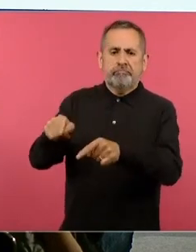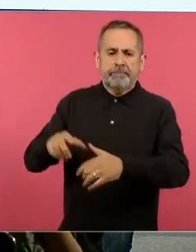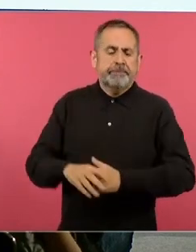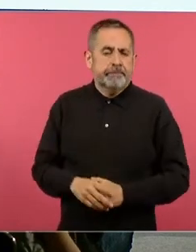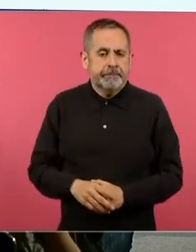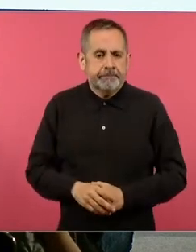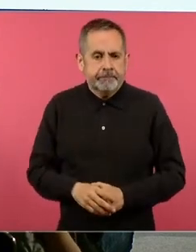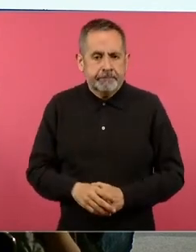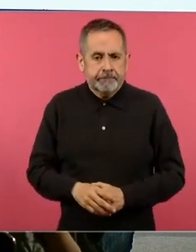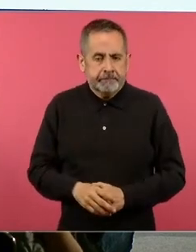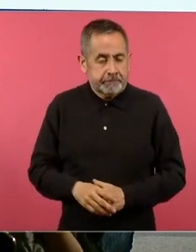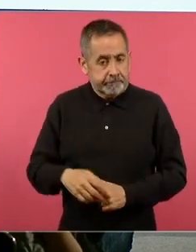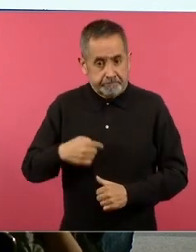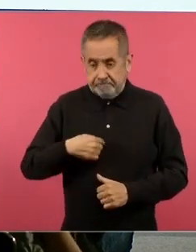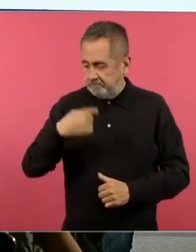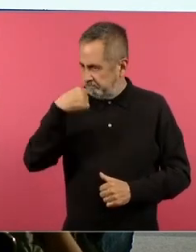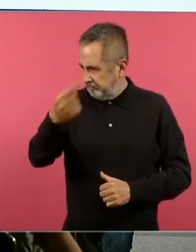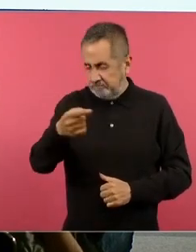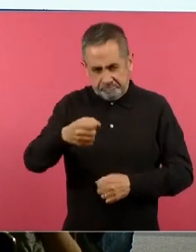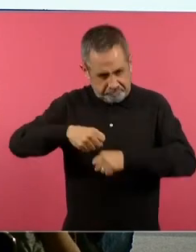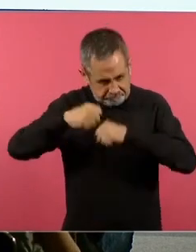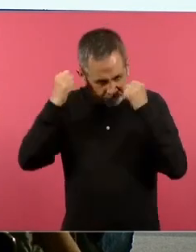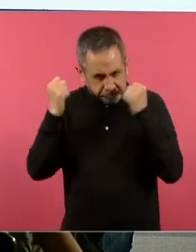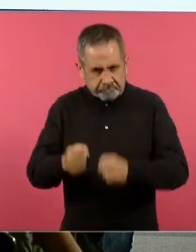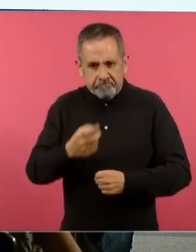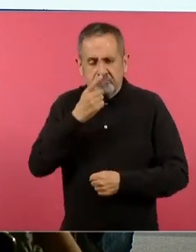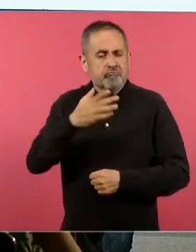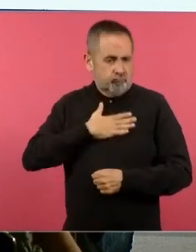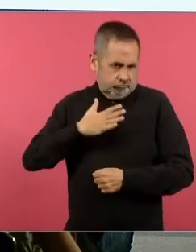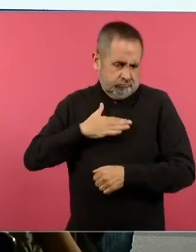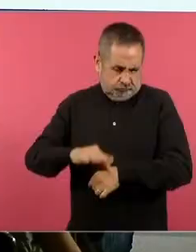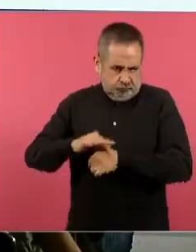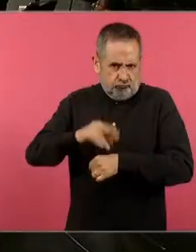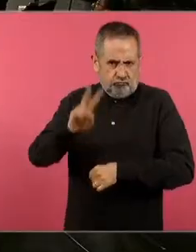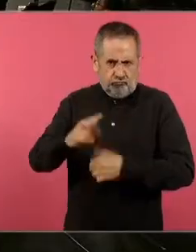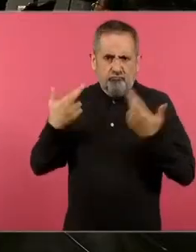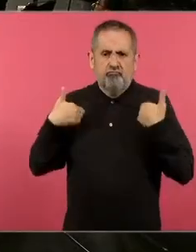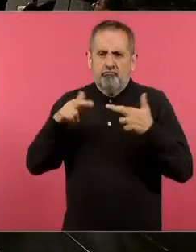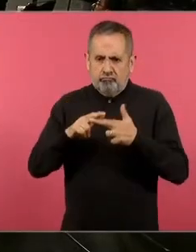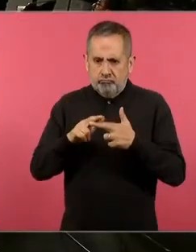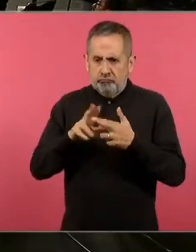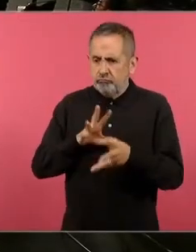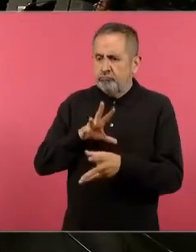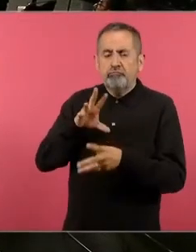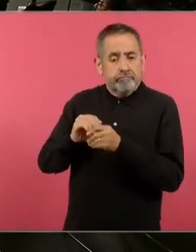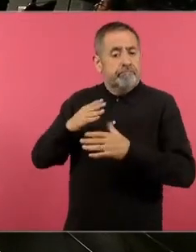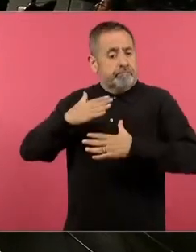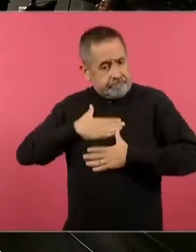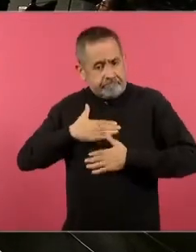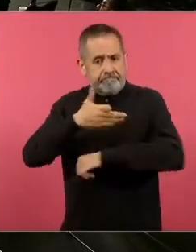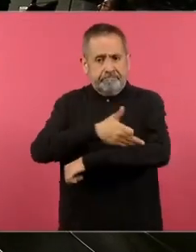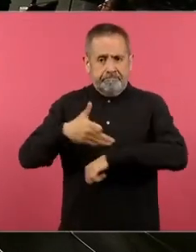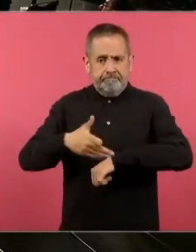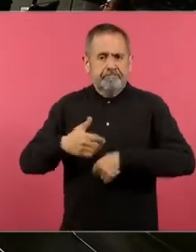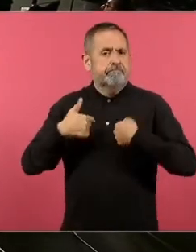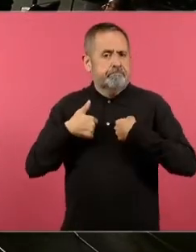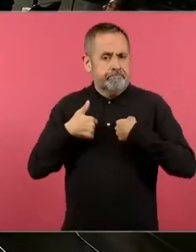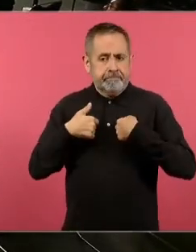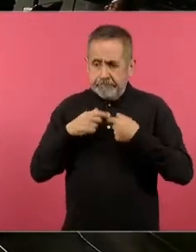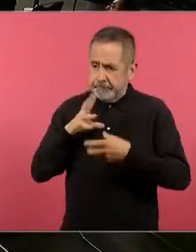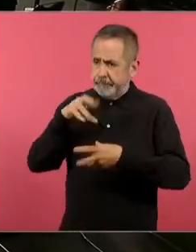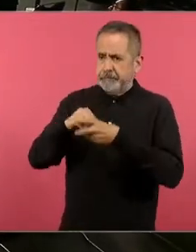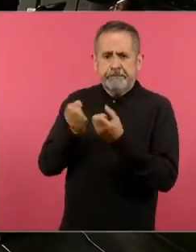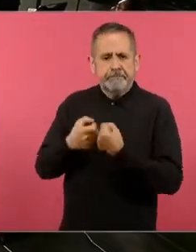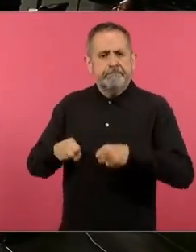Puedo decirles y garantizarles como docente, como miembro de una familia y como parte de esta